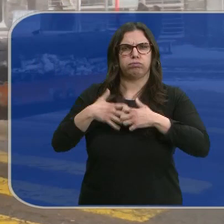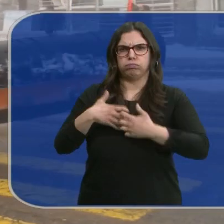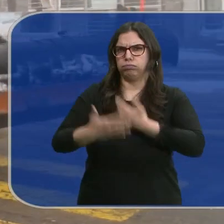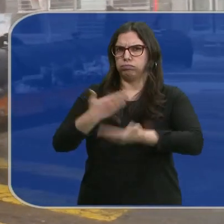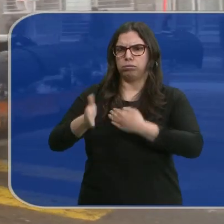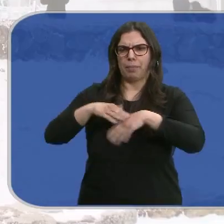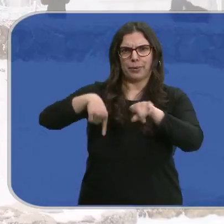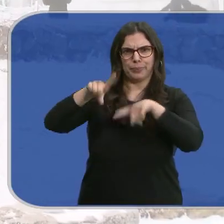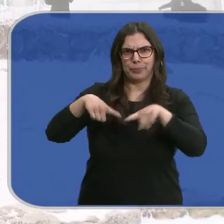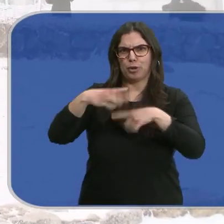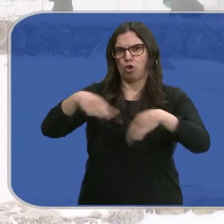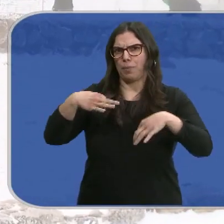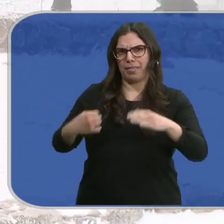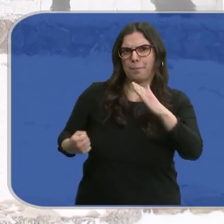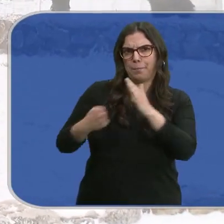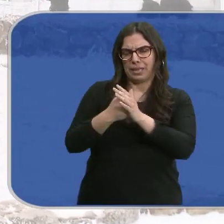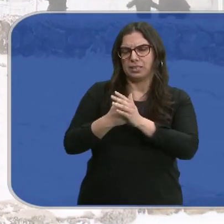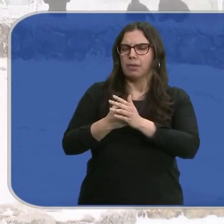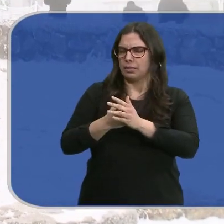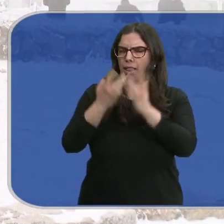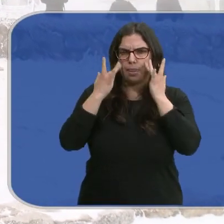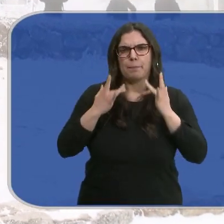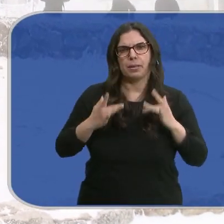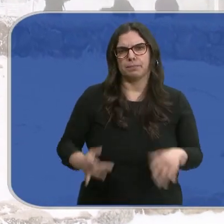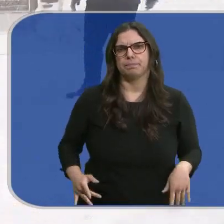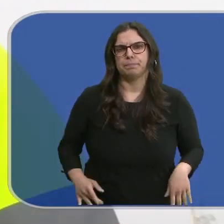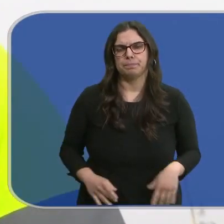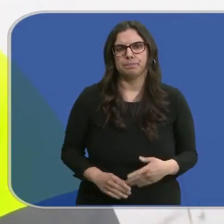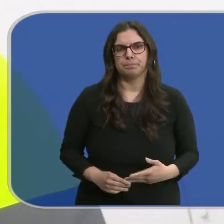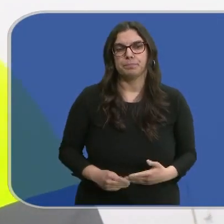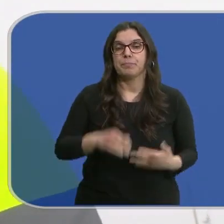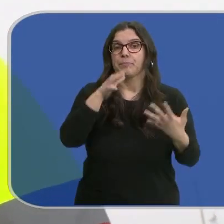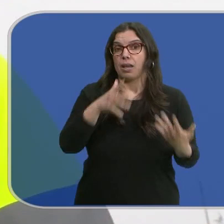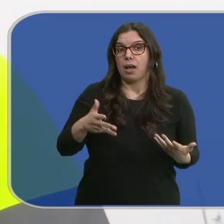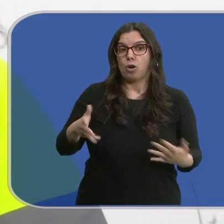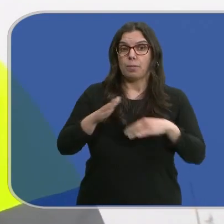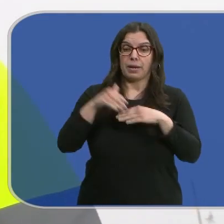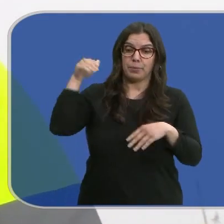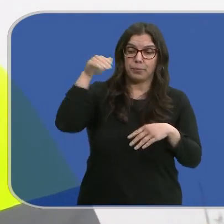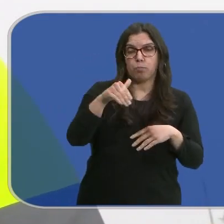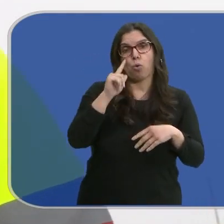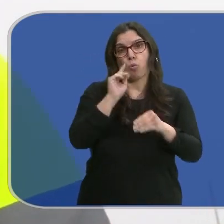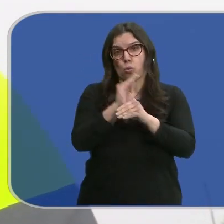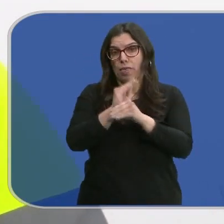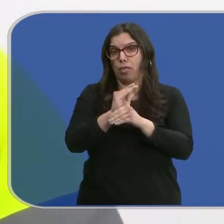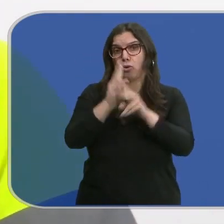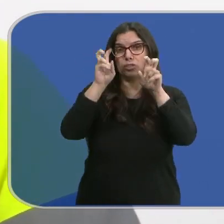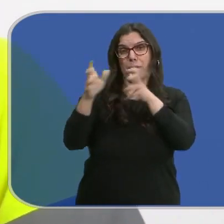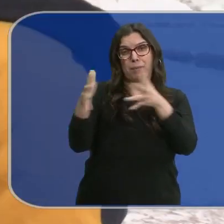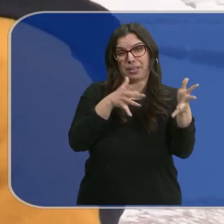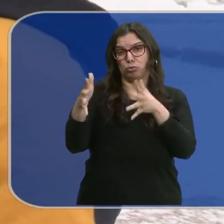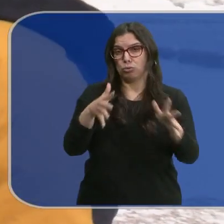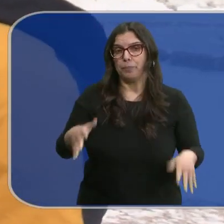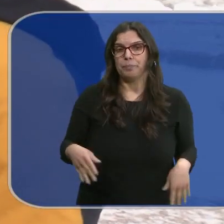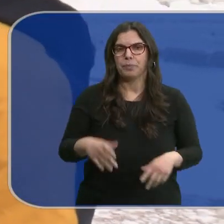rendimiento, las carreteras están despejadas. Y ahora pues para bajar, creo que con cuidado con el aire, ya está con el